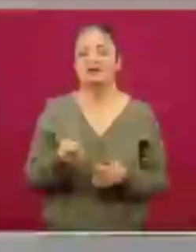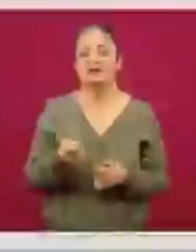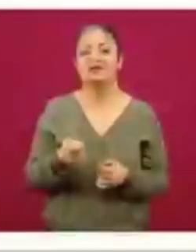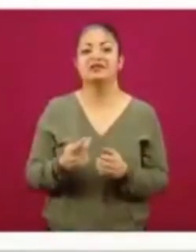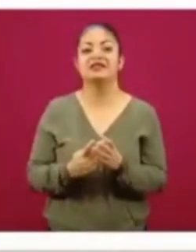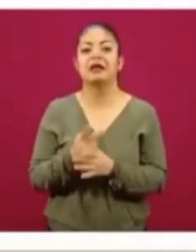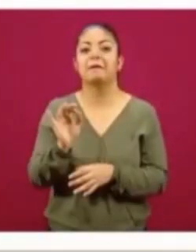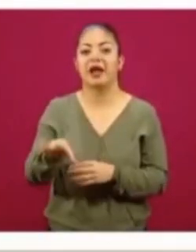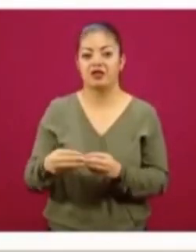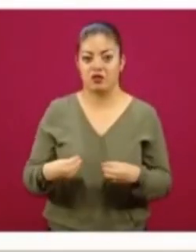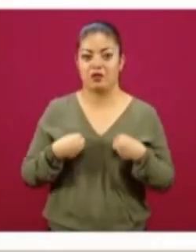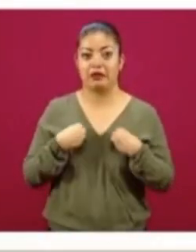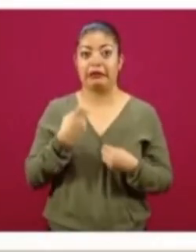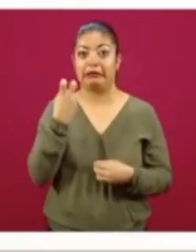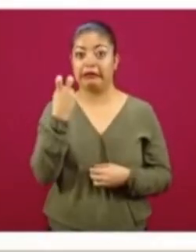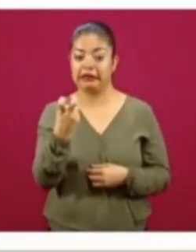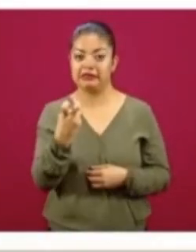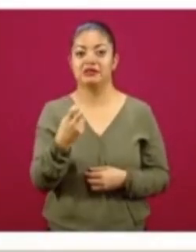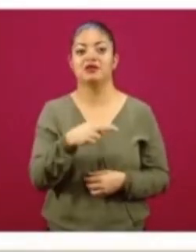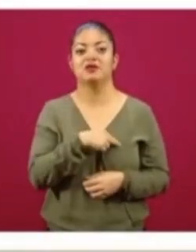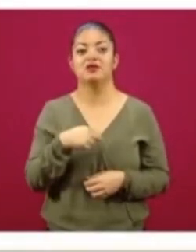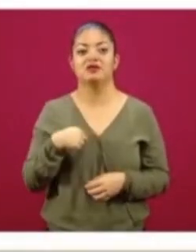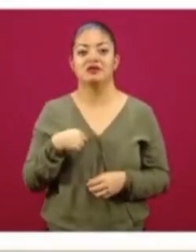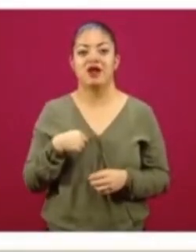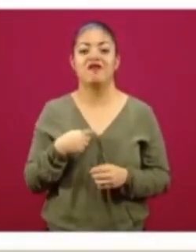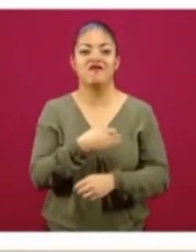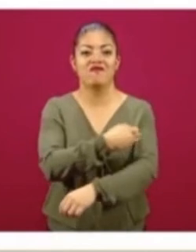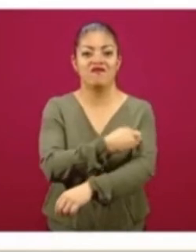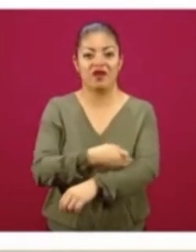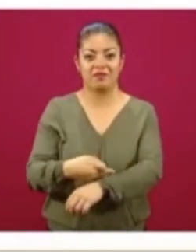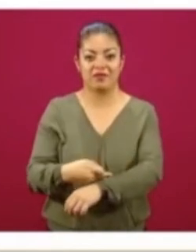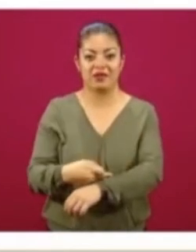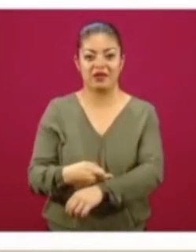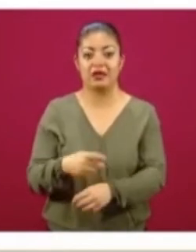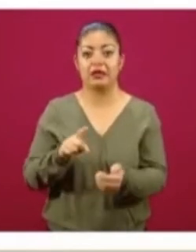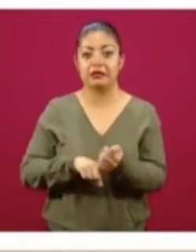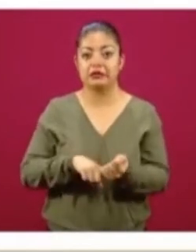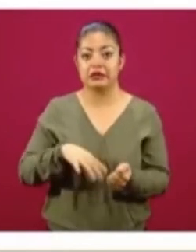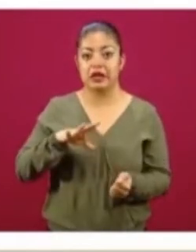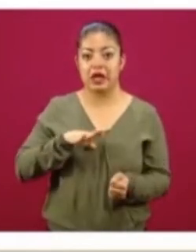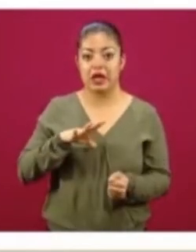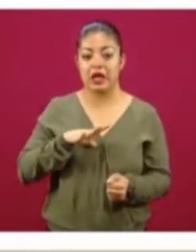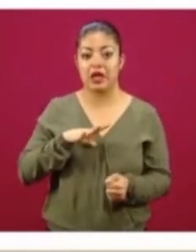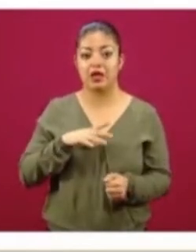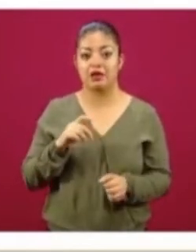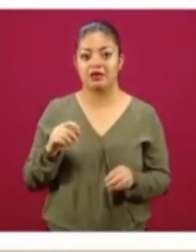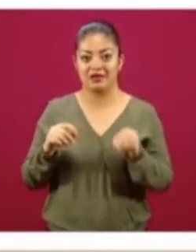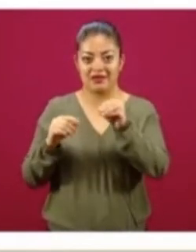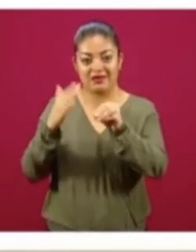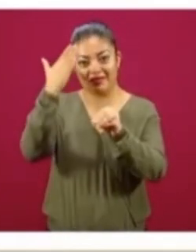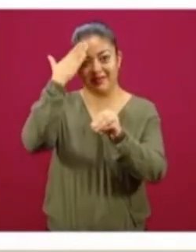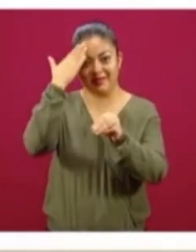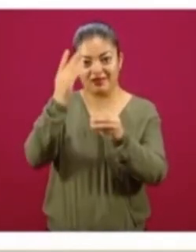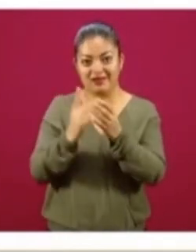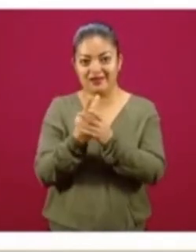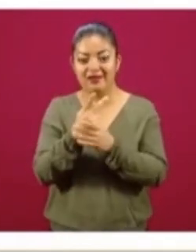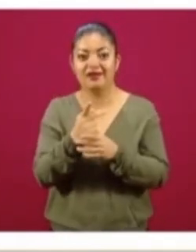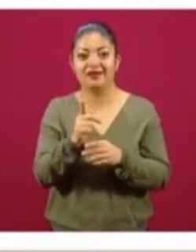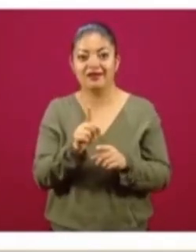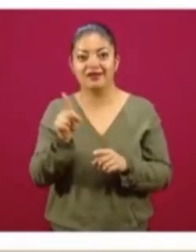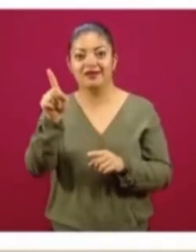Nosotros decimos, esta es nuestra familia, la familia Sembrando Vida, donde en el centro está el sembrador, la sembradora,